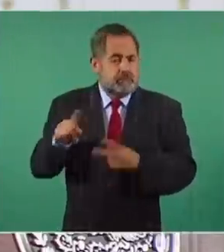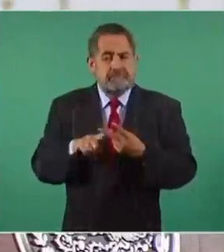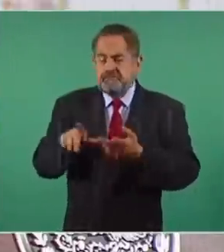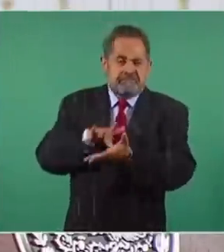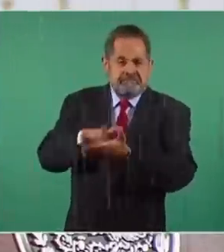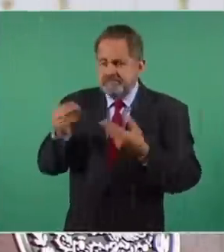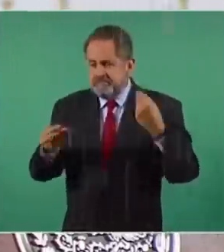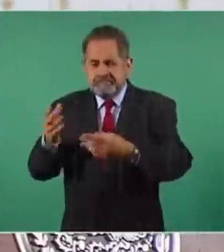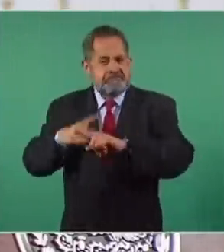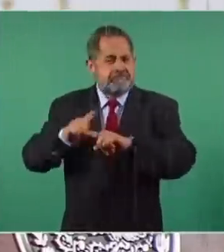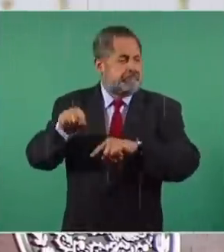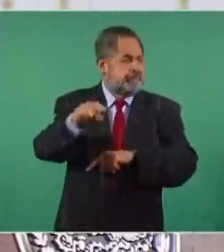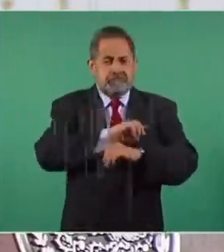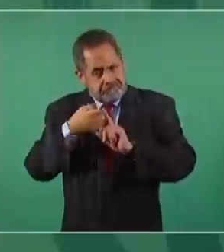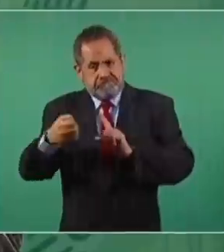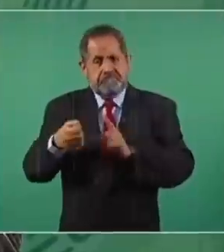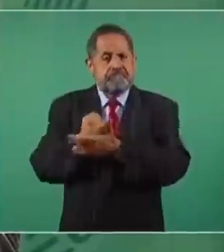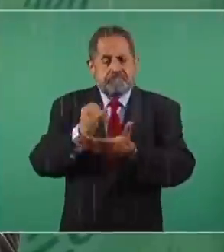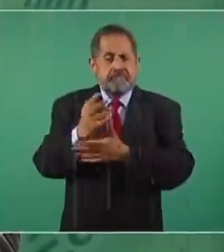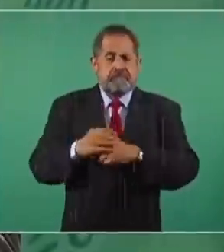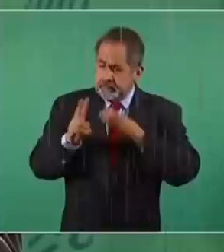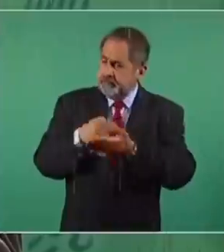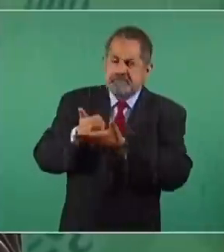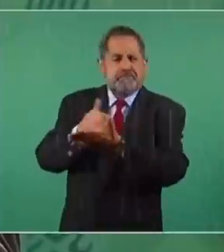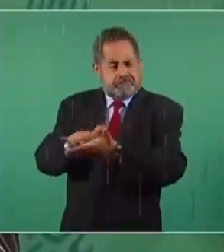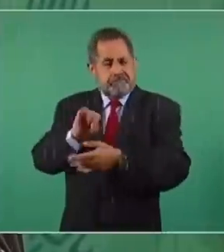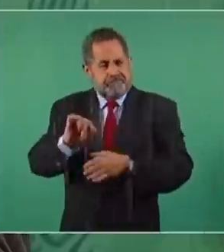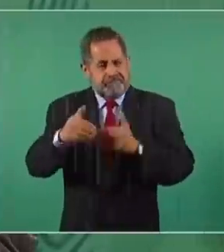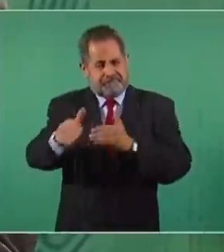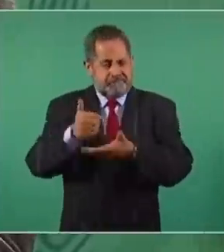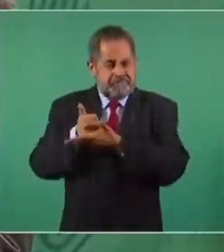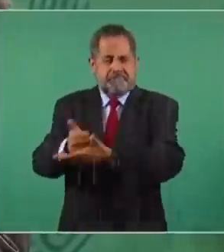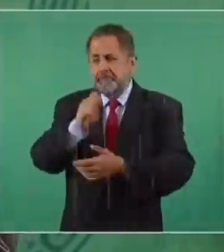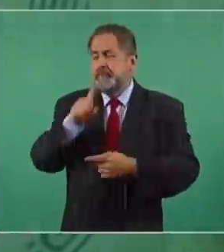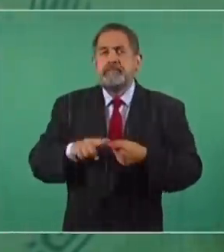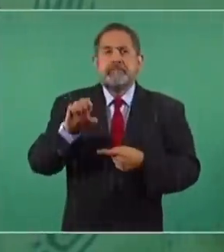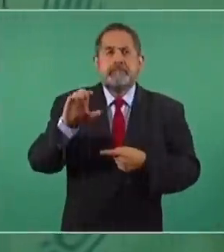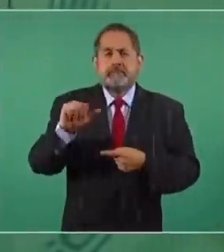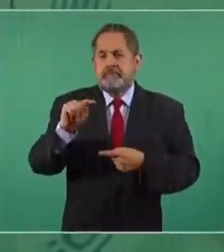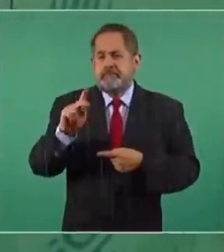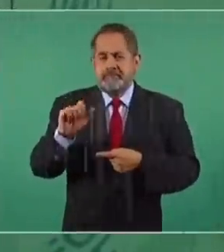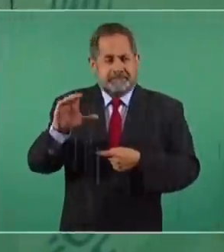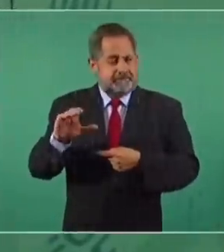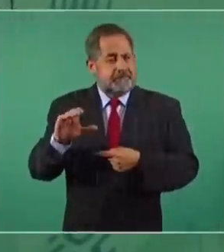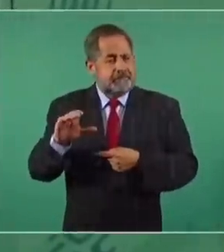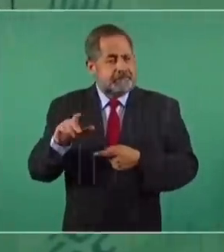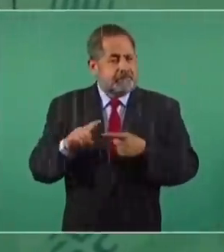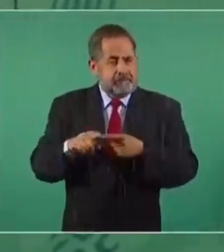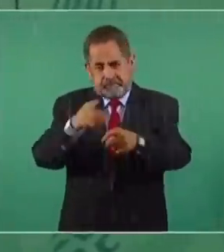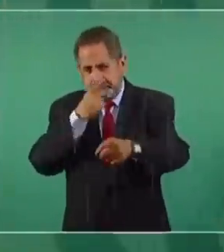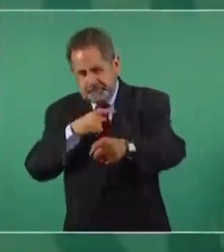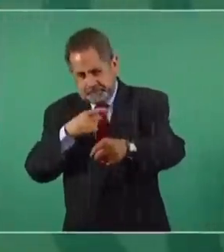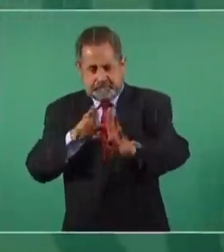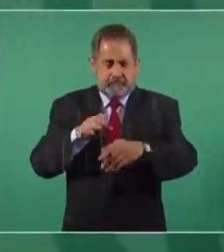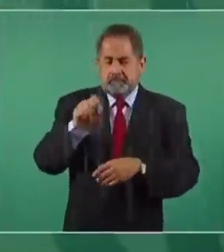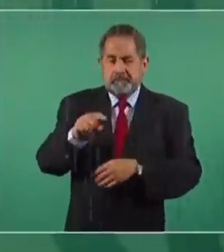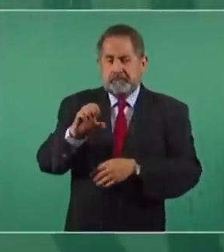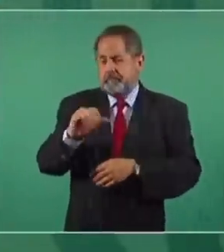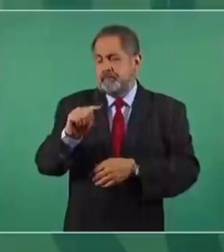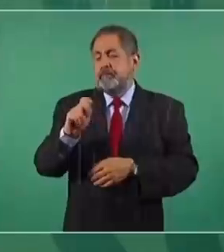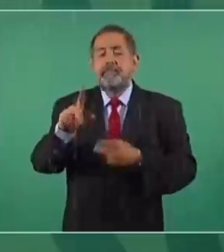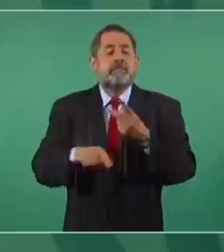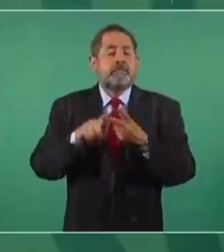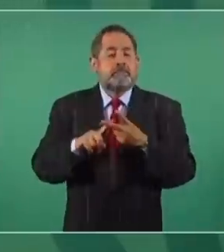apoyos de todas las dependencias y se va a ayudar, y se va a ayudar también en el Catepec, sea por tu pregunta, y